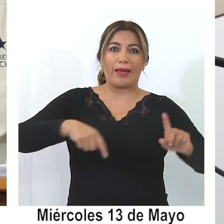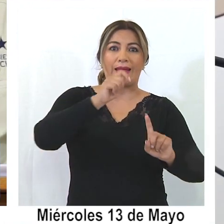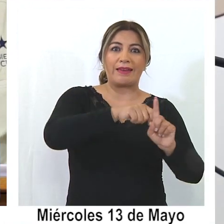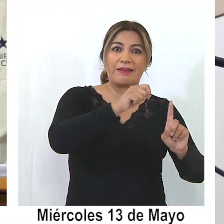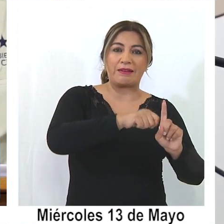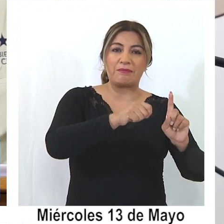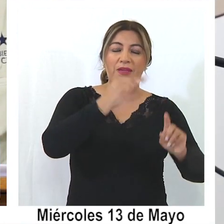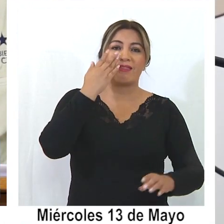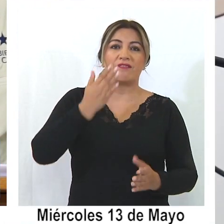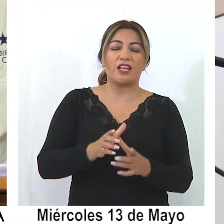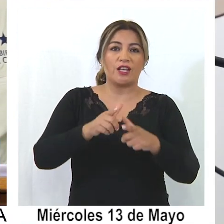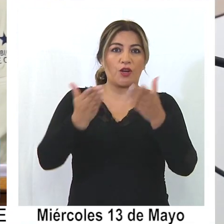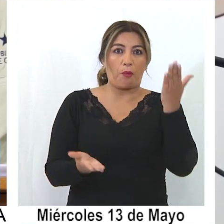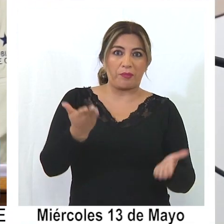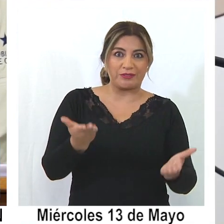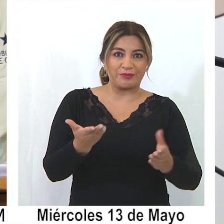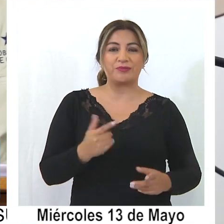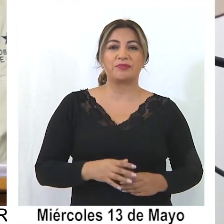mes de abril.